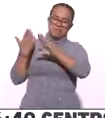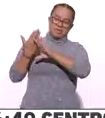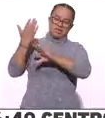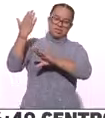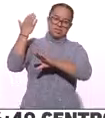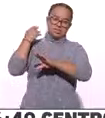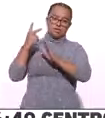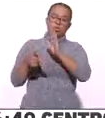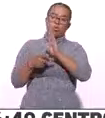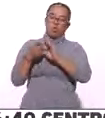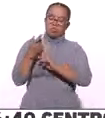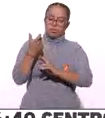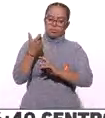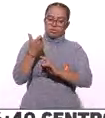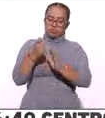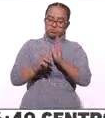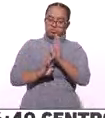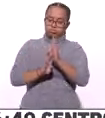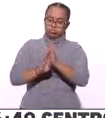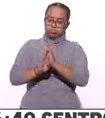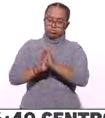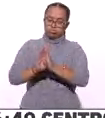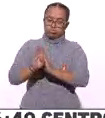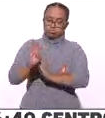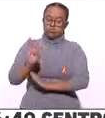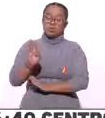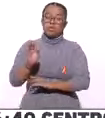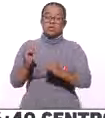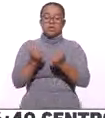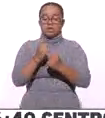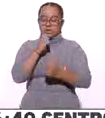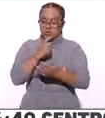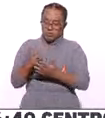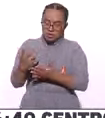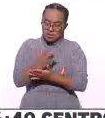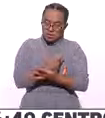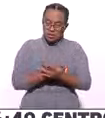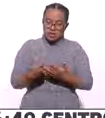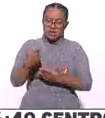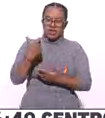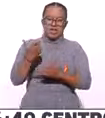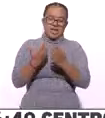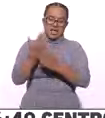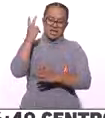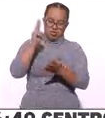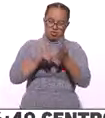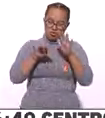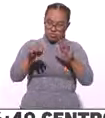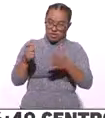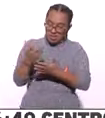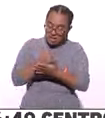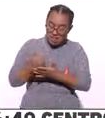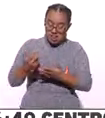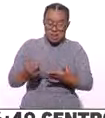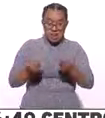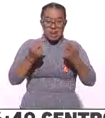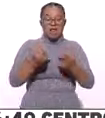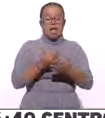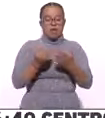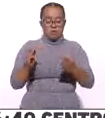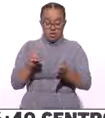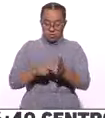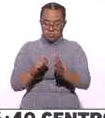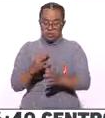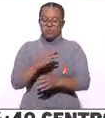reactivación económica y pues la derrama económica que se generaba en 2019. Hay que tomar en cuenta que